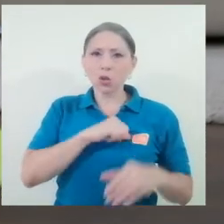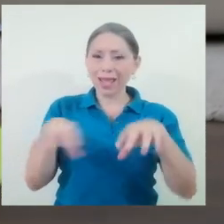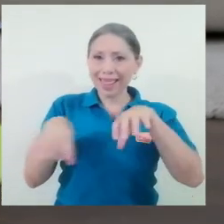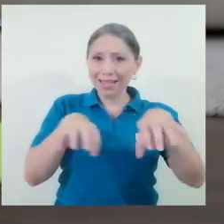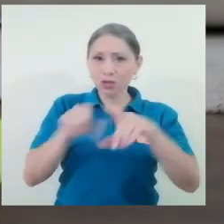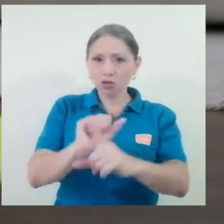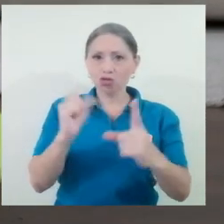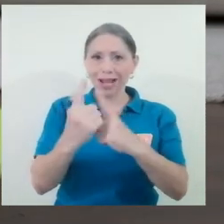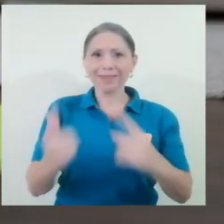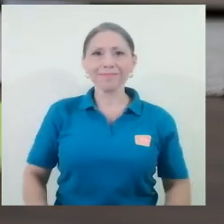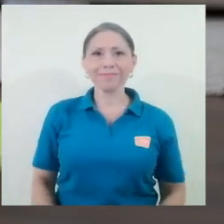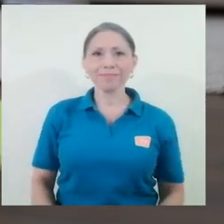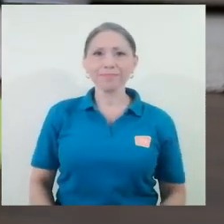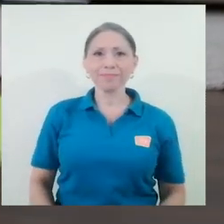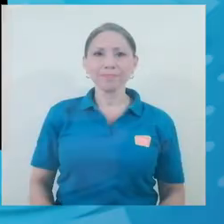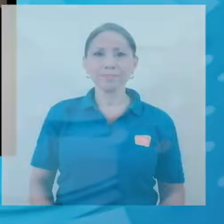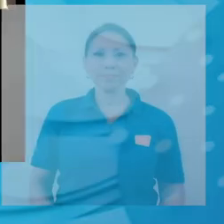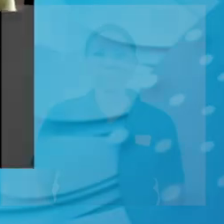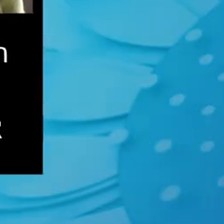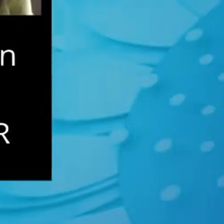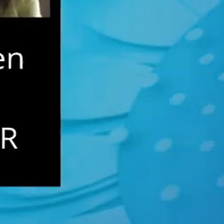Vicerrectoría de Acción Social.